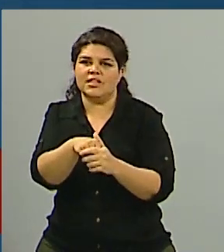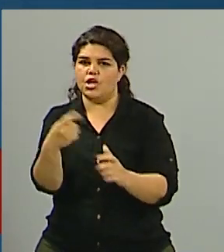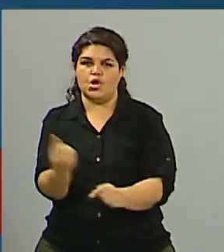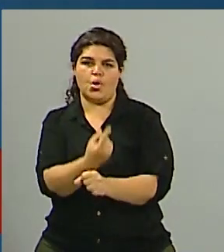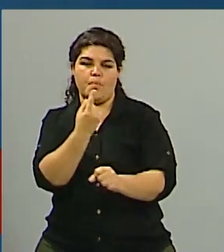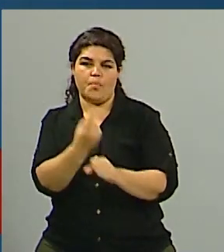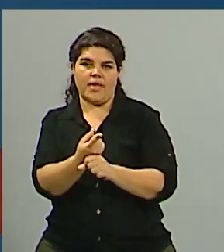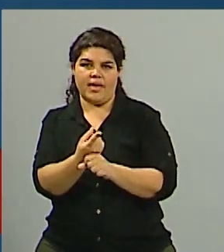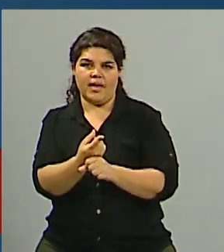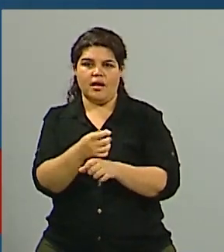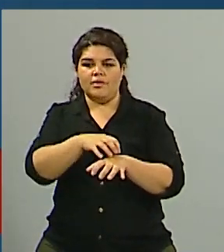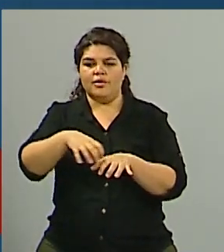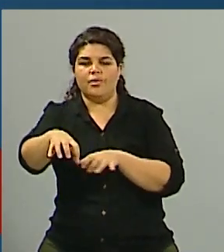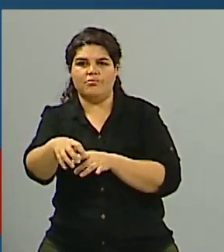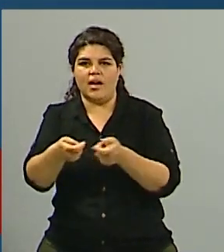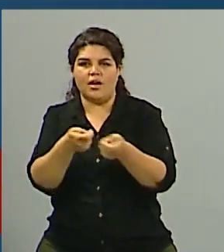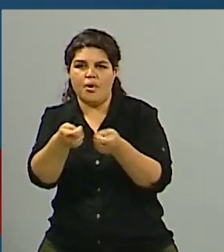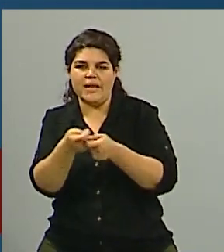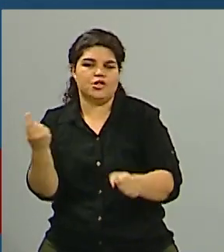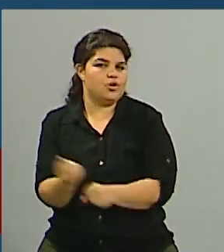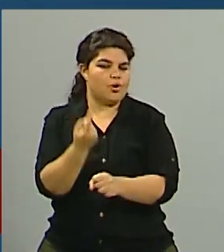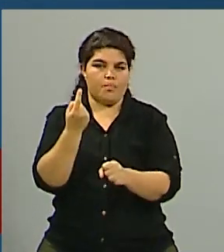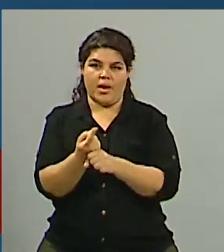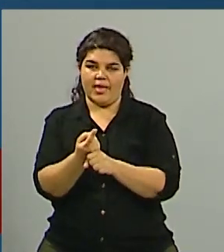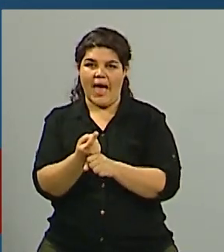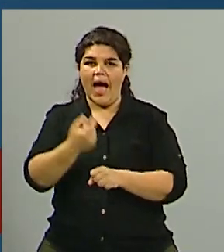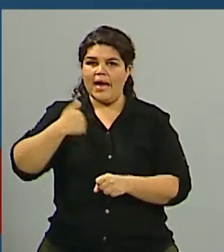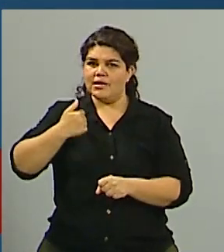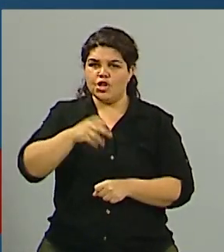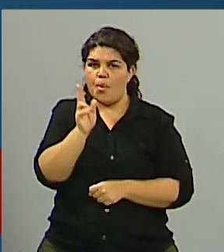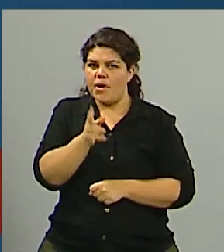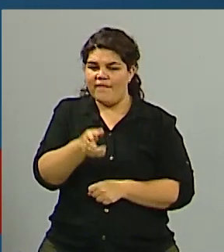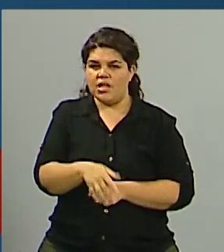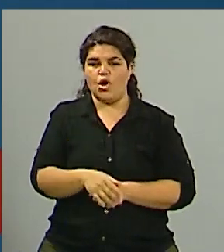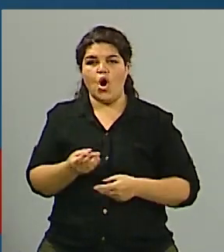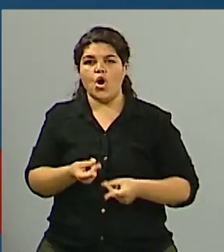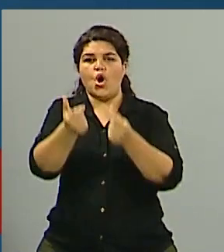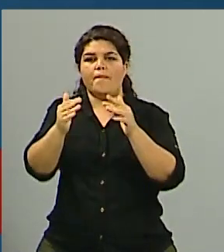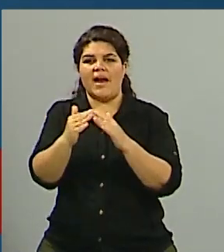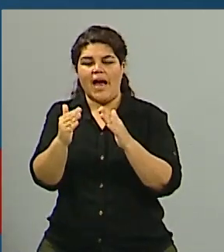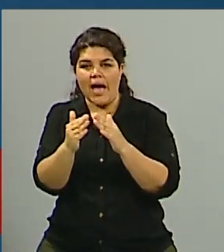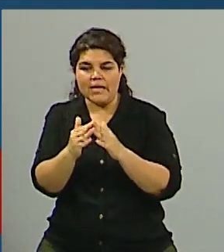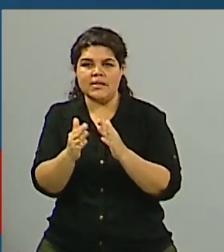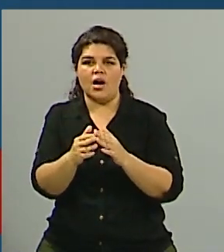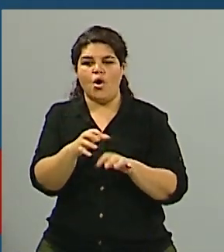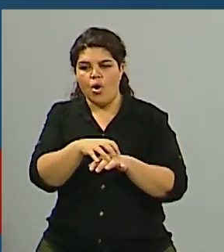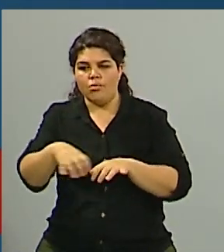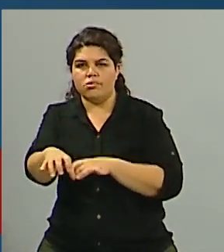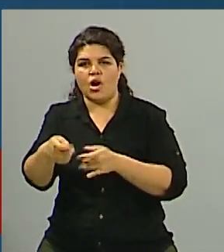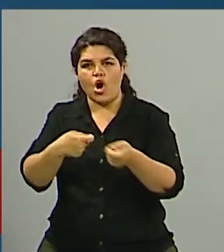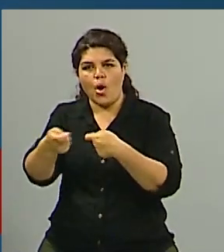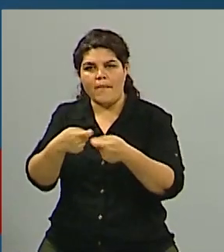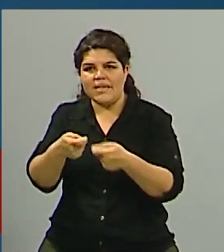allí, realizar inversiones, comprar una propiedad. Hay un régimen discriminatorio hacia